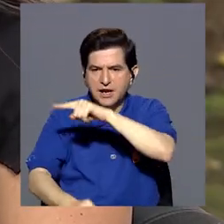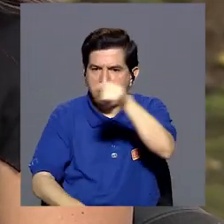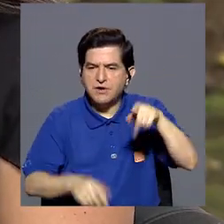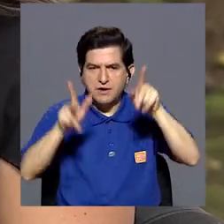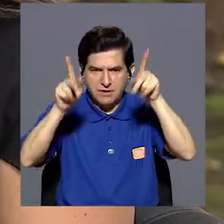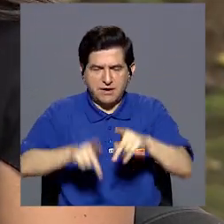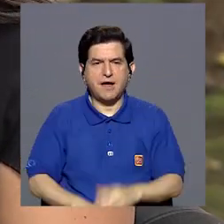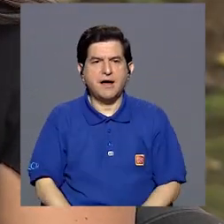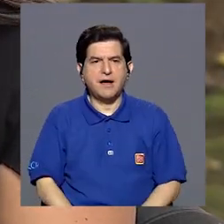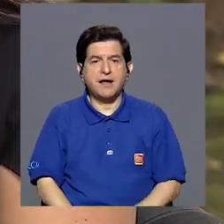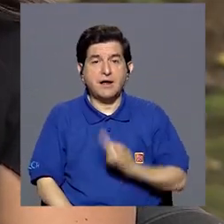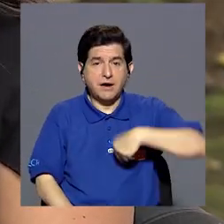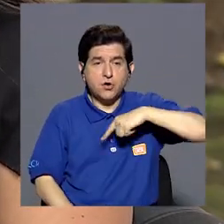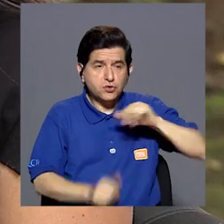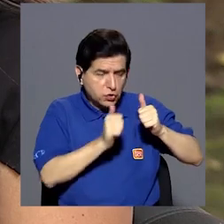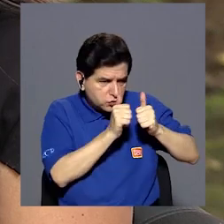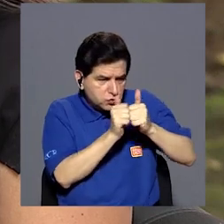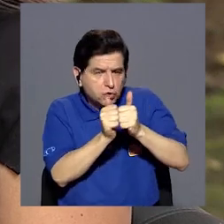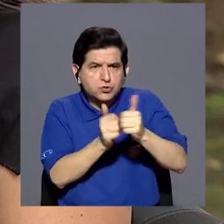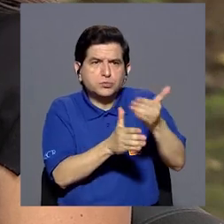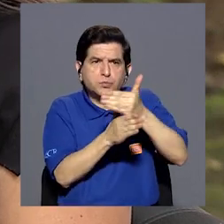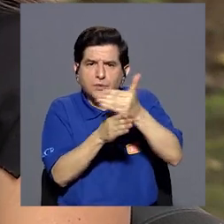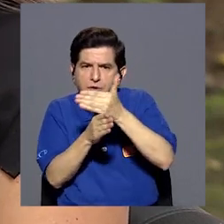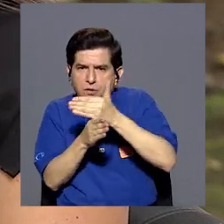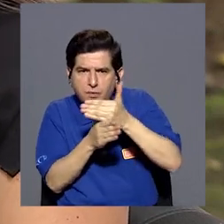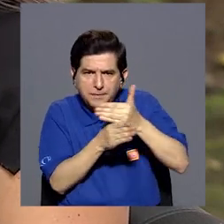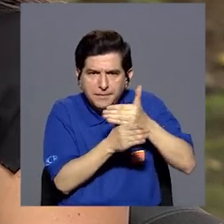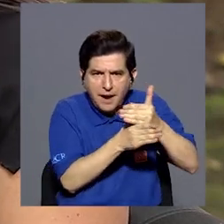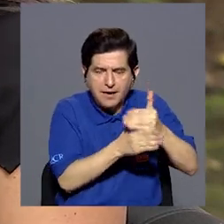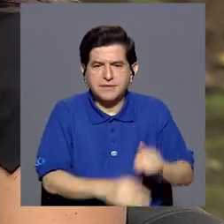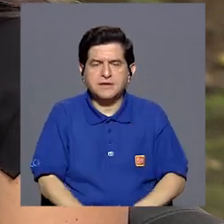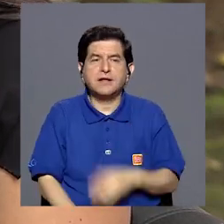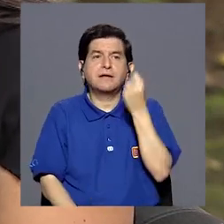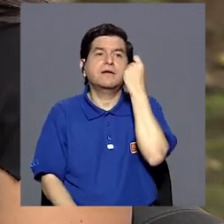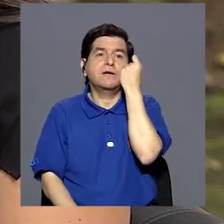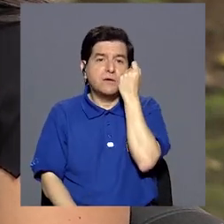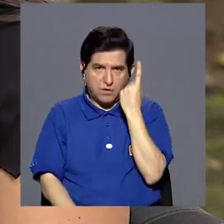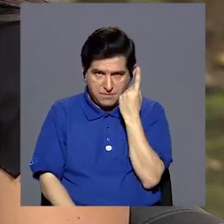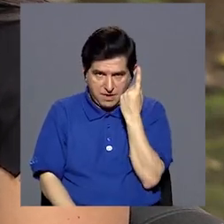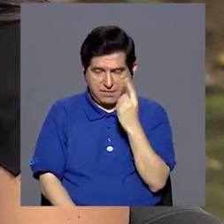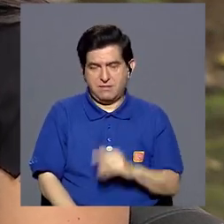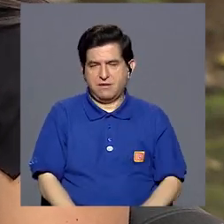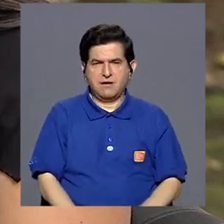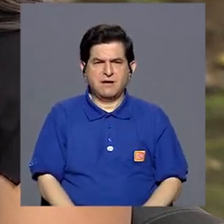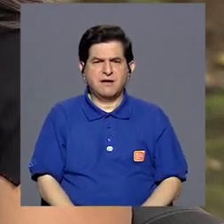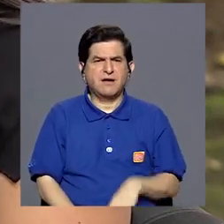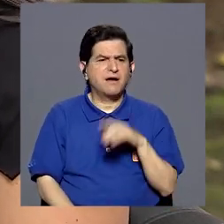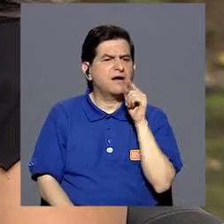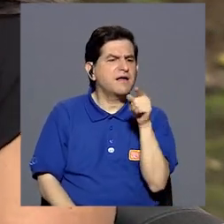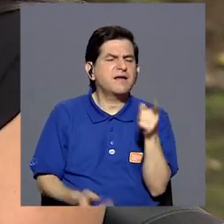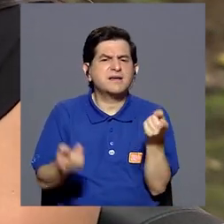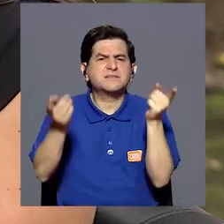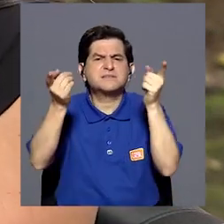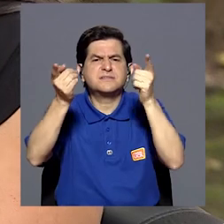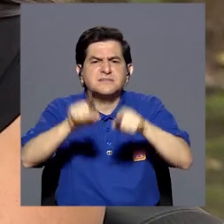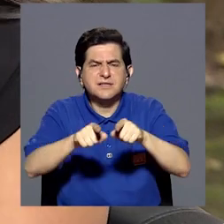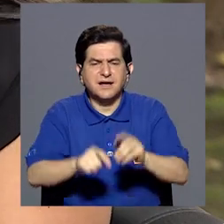ellos, de poder estar cerca, de poder compartir, de poder comprender qué fue lo que